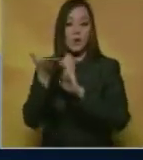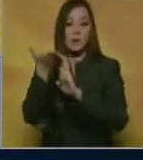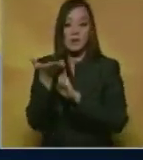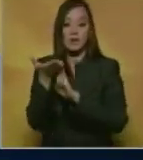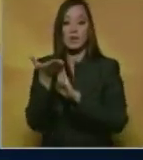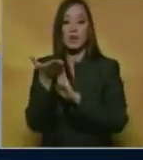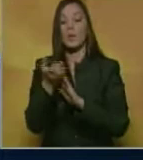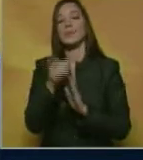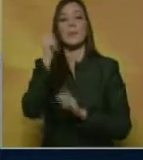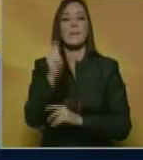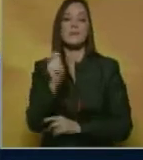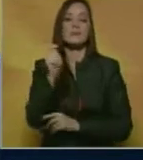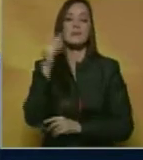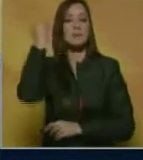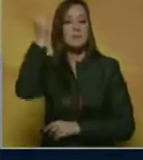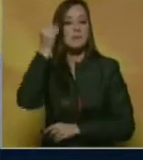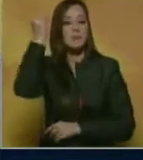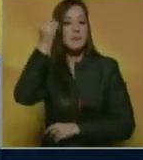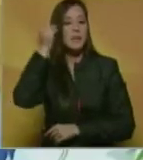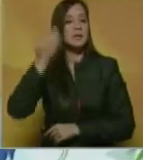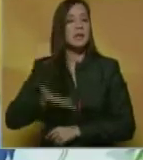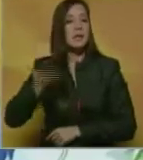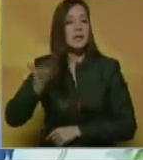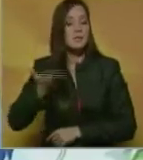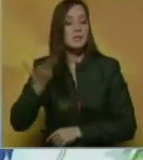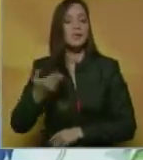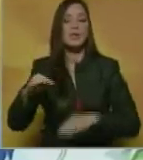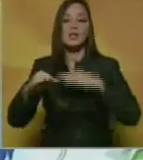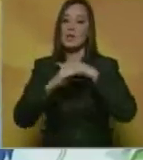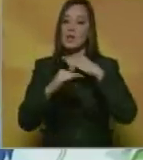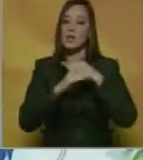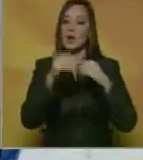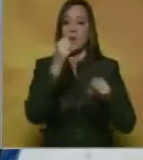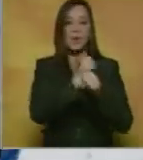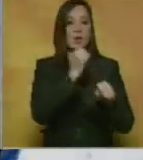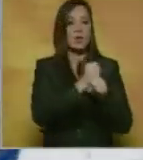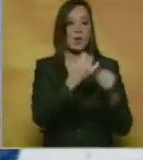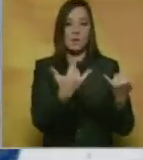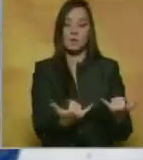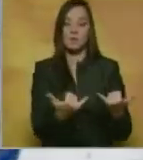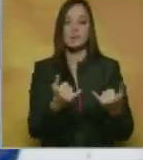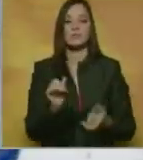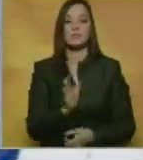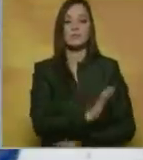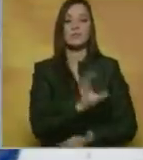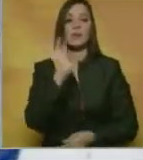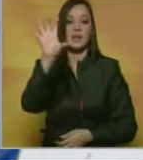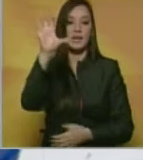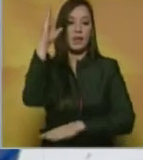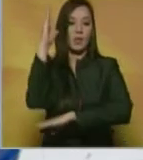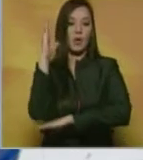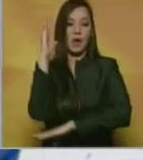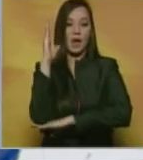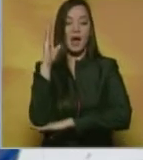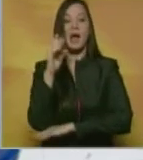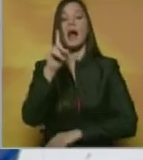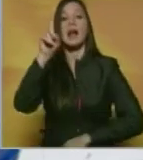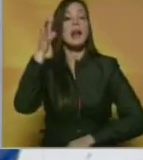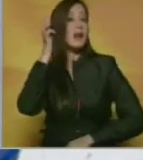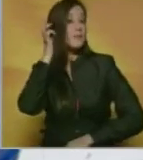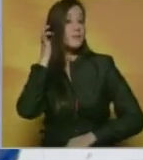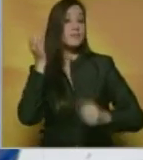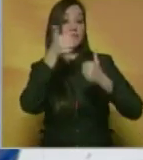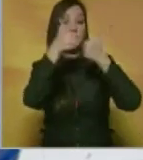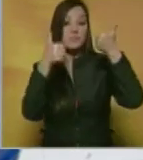pensiones, ya que los consideran tan importantes como los activos. En el Estado, Lara, la vicerectora de la Universidad